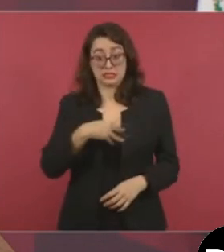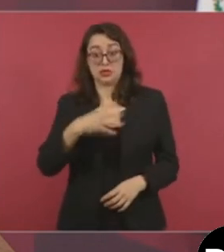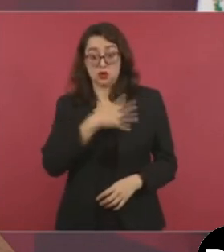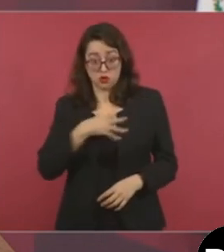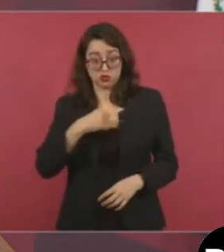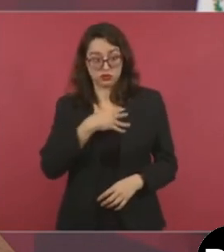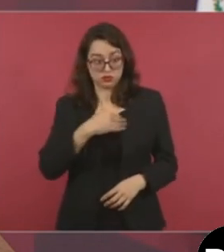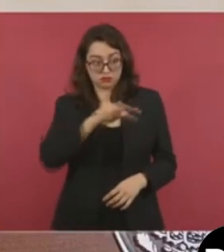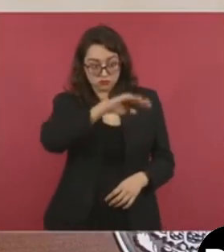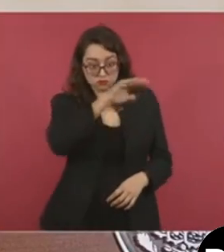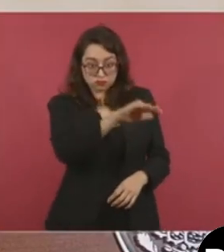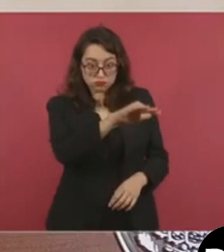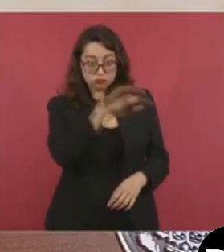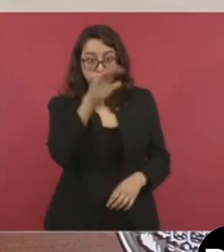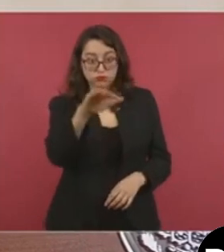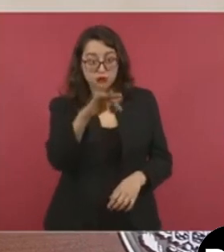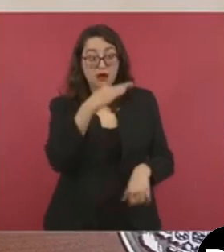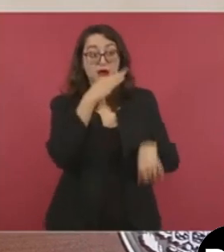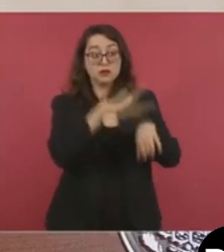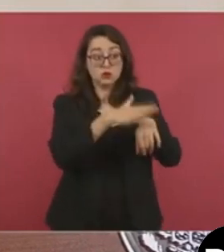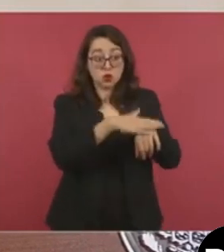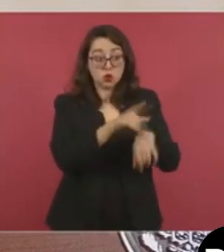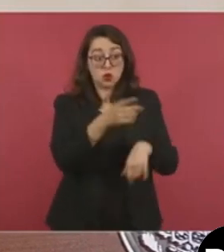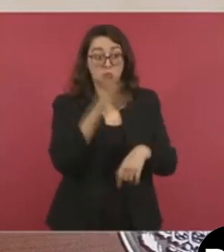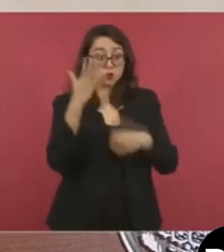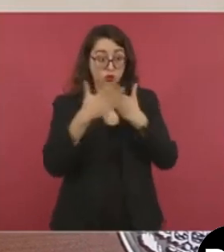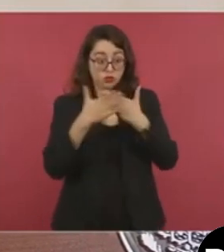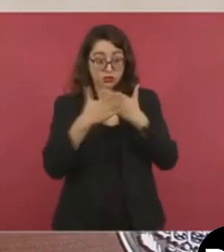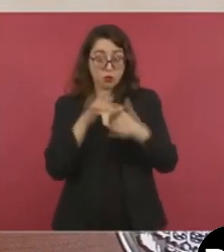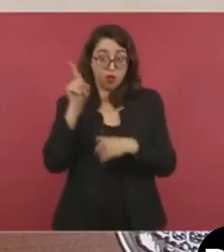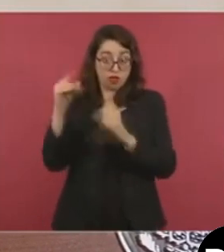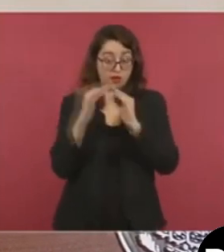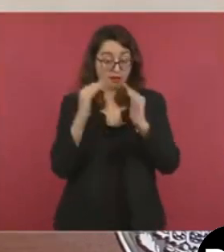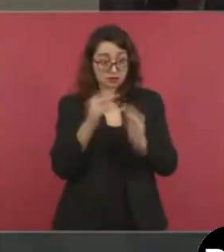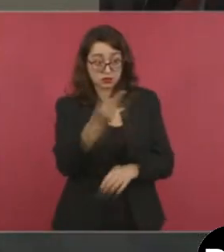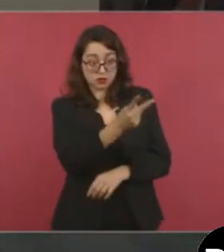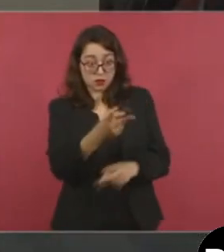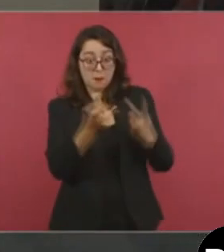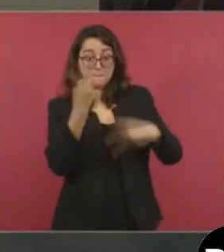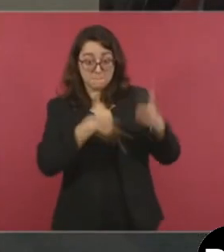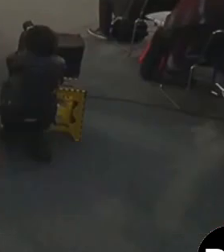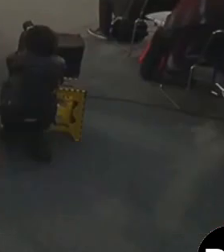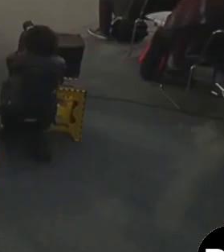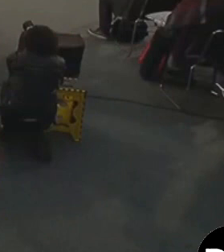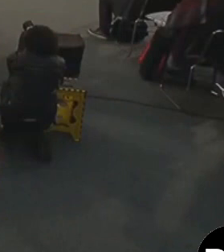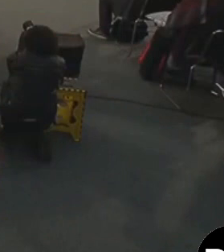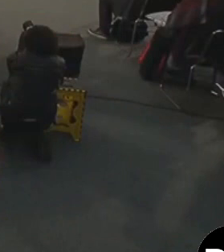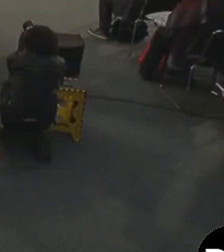que cuando me vayan a ver a Palenque es un tema